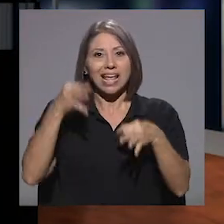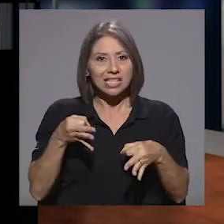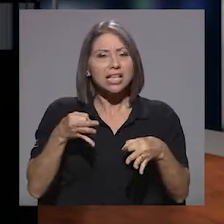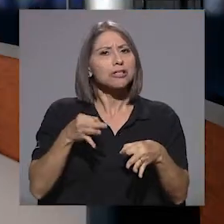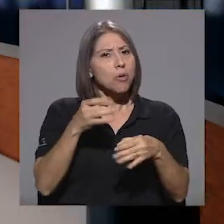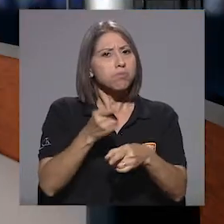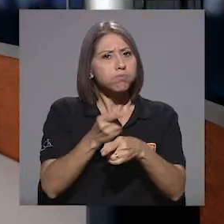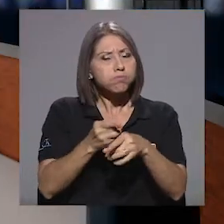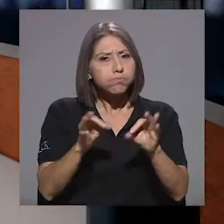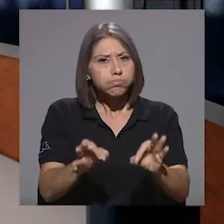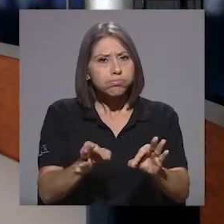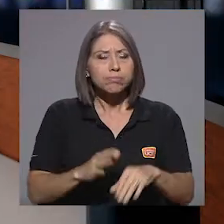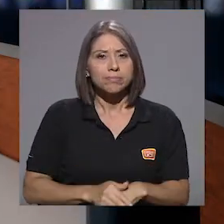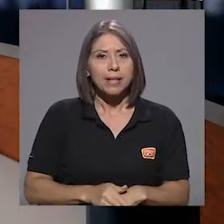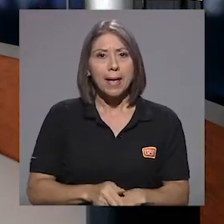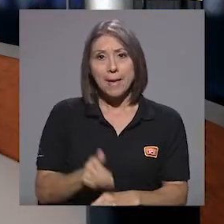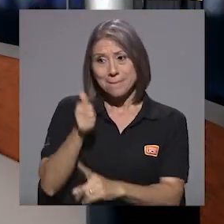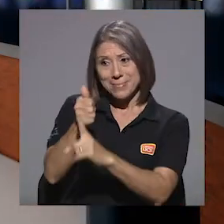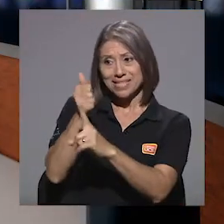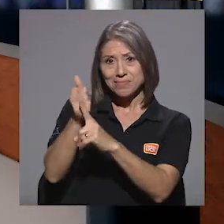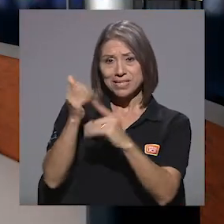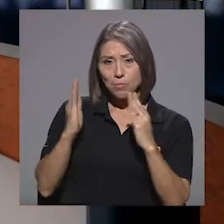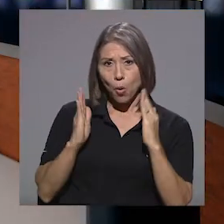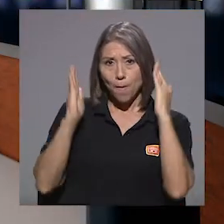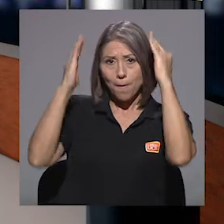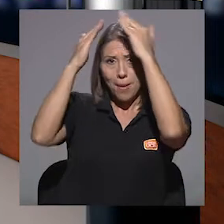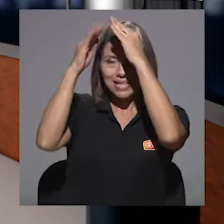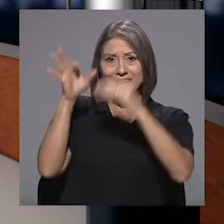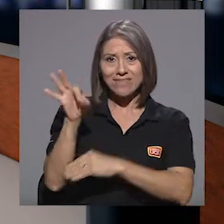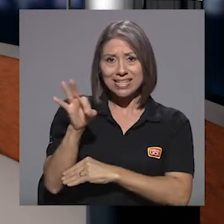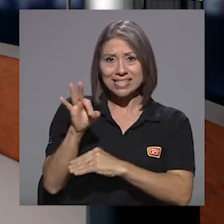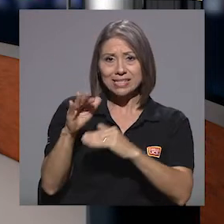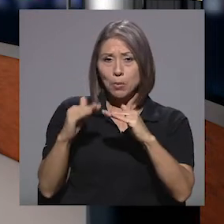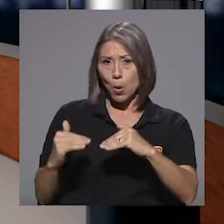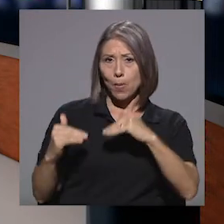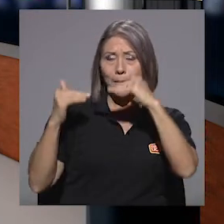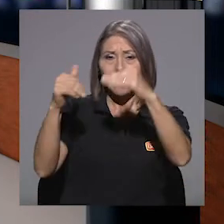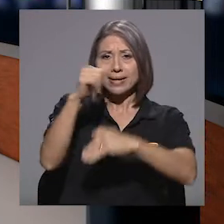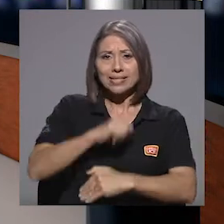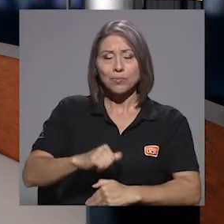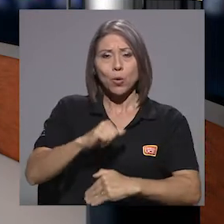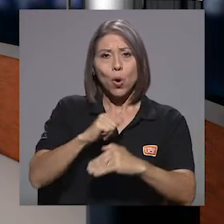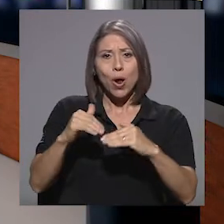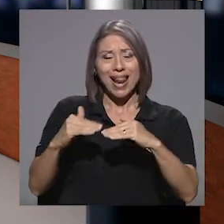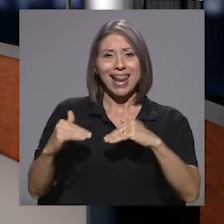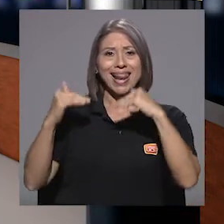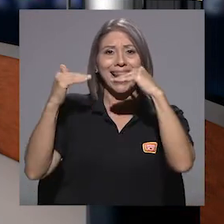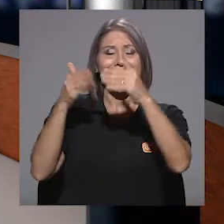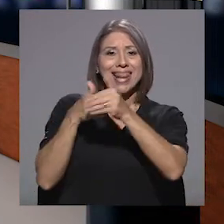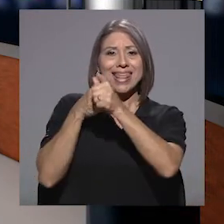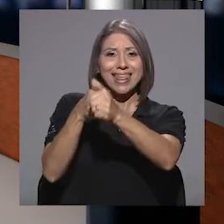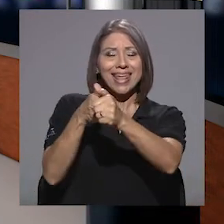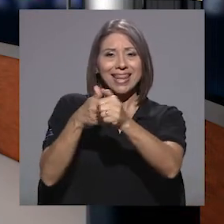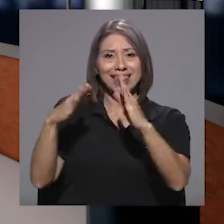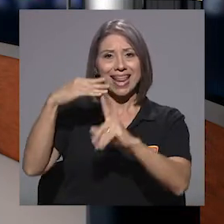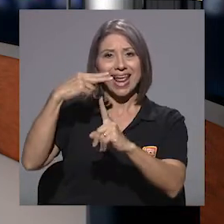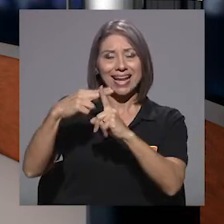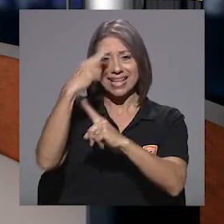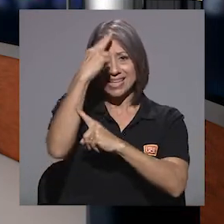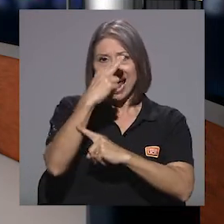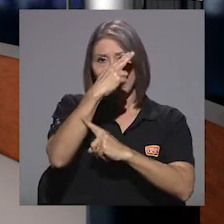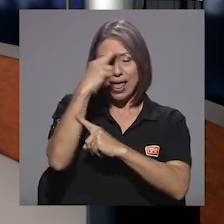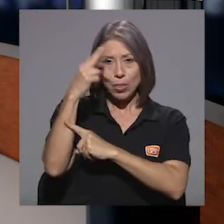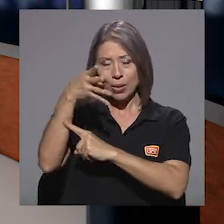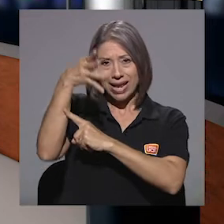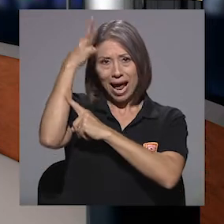razonable. El mismísimo Papa Francisco, máximo líder de la Iglesia Católica, Apostólica y Romana, afirma